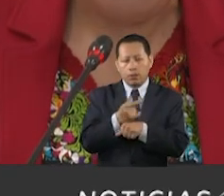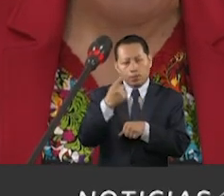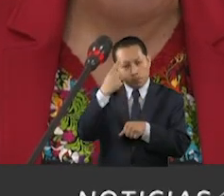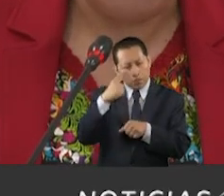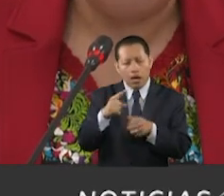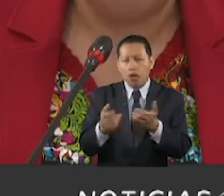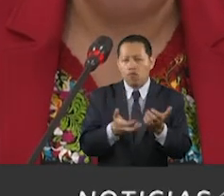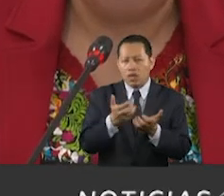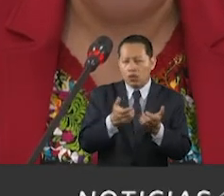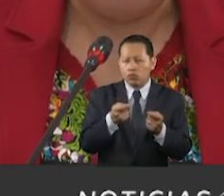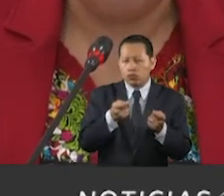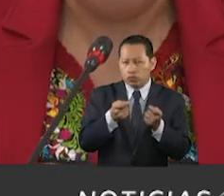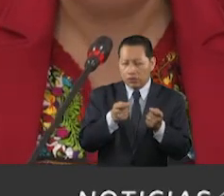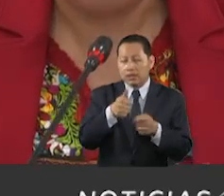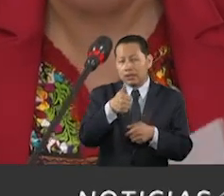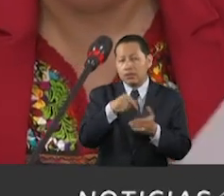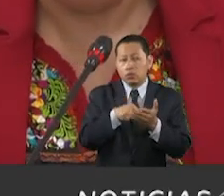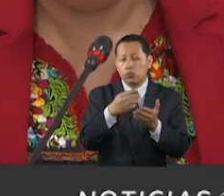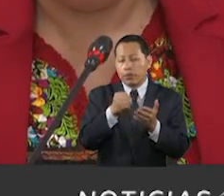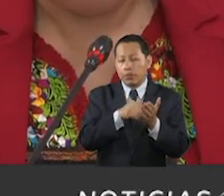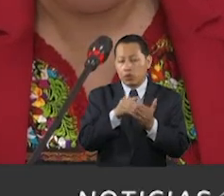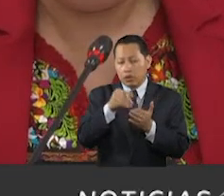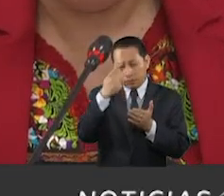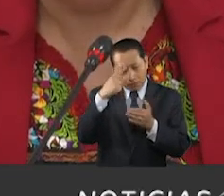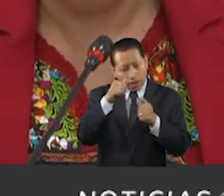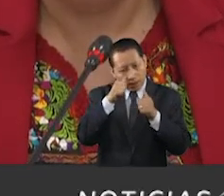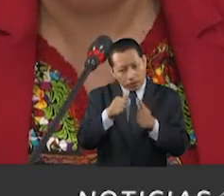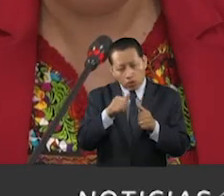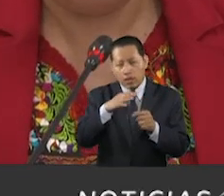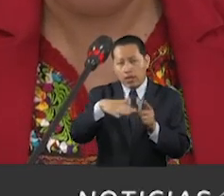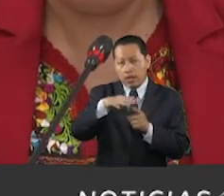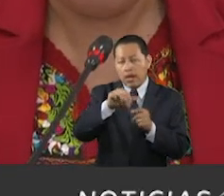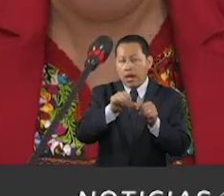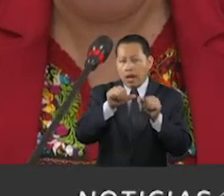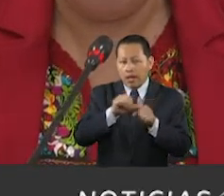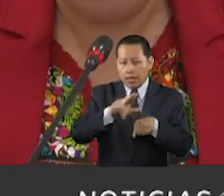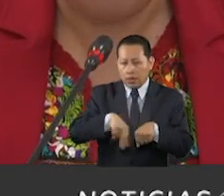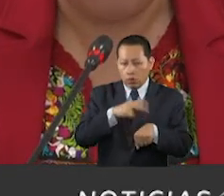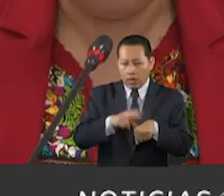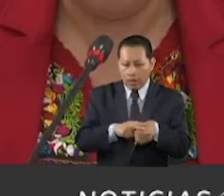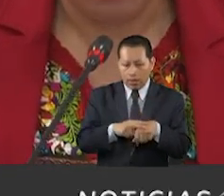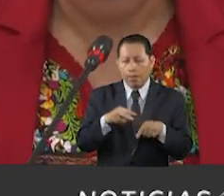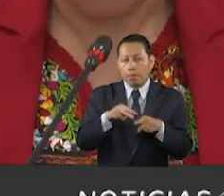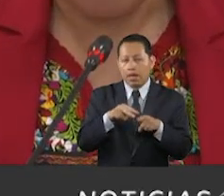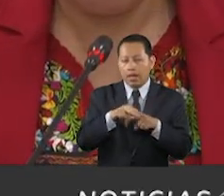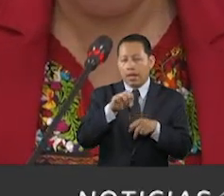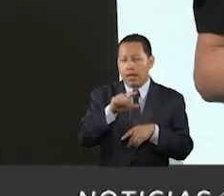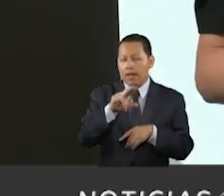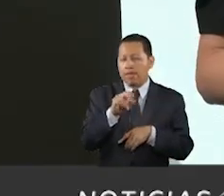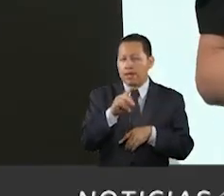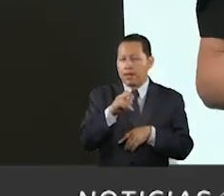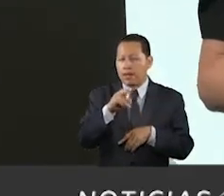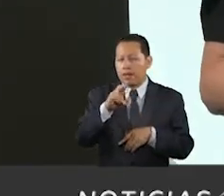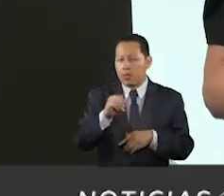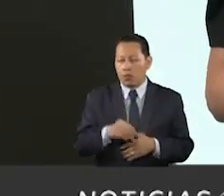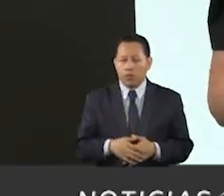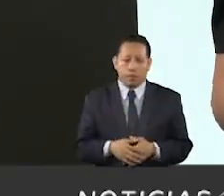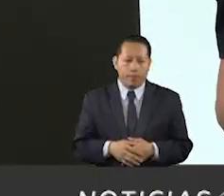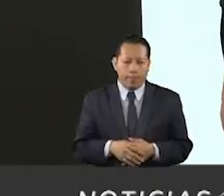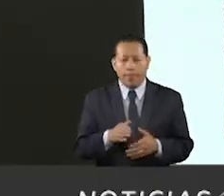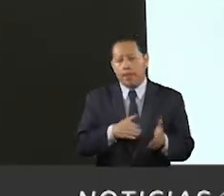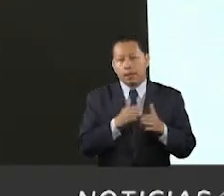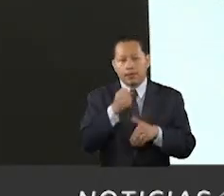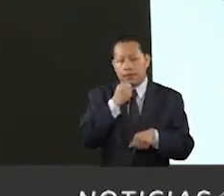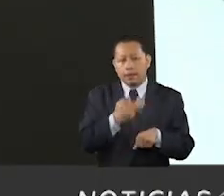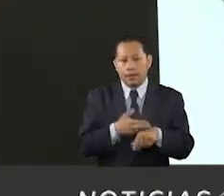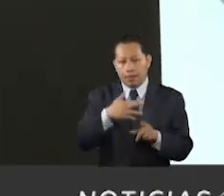fuego y 6.9 millones para la atención al área natural protegida Parque El Veladero. La Secretaria de Medio